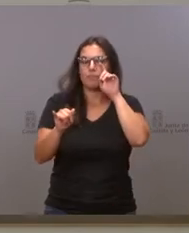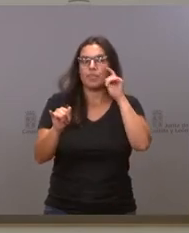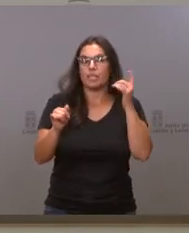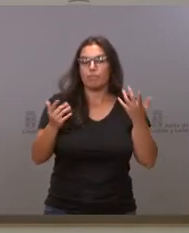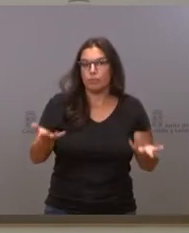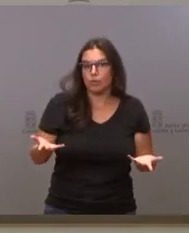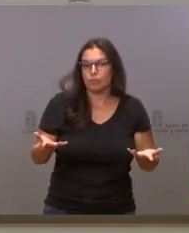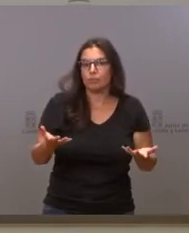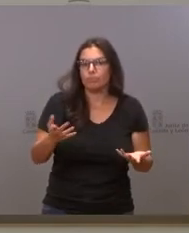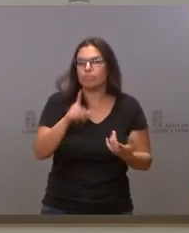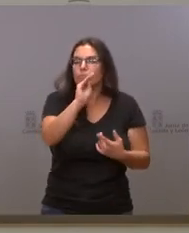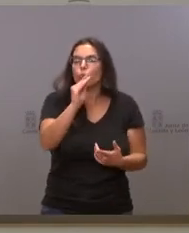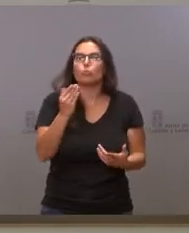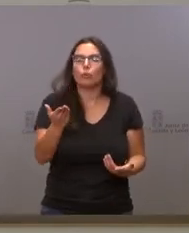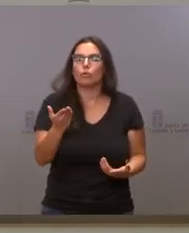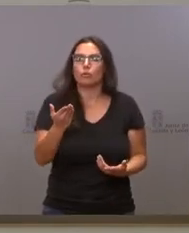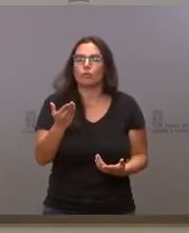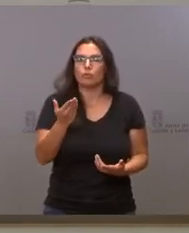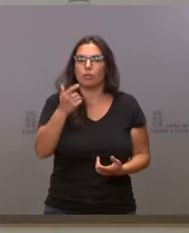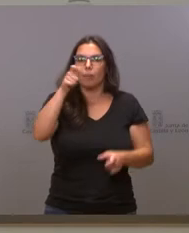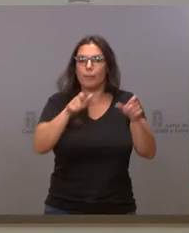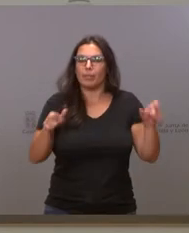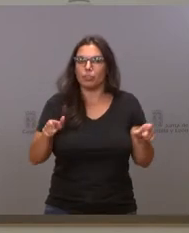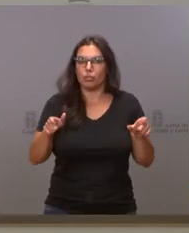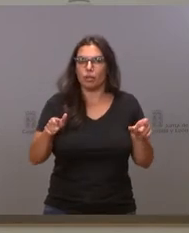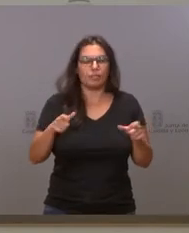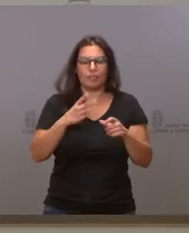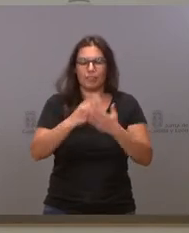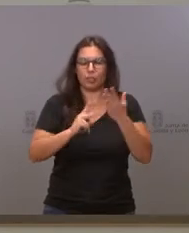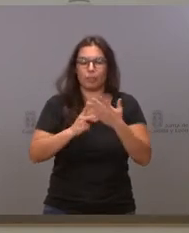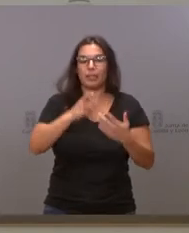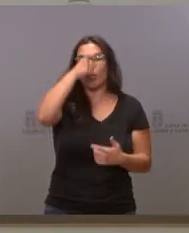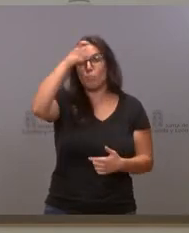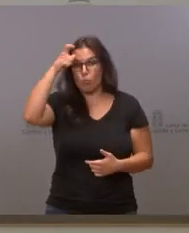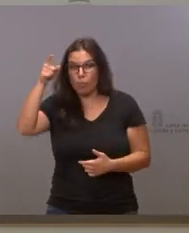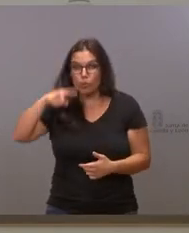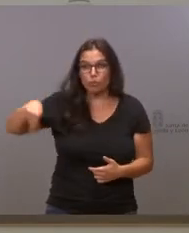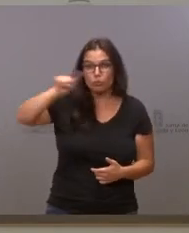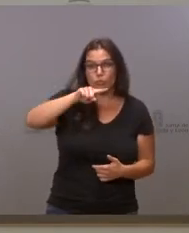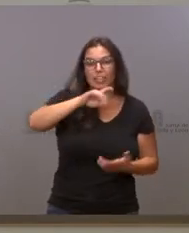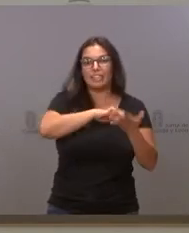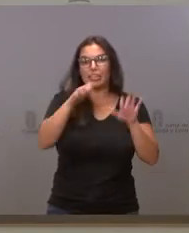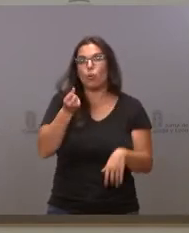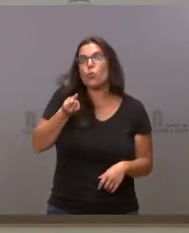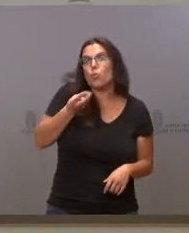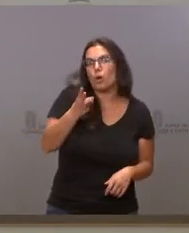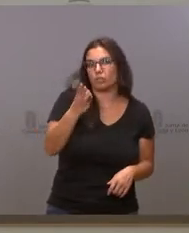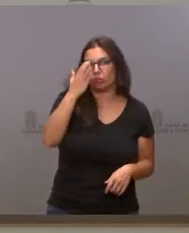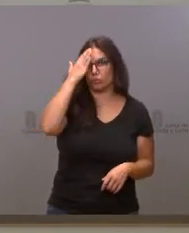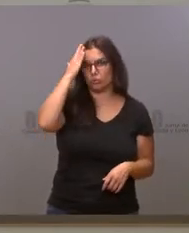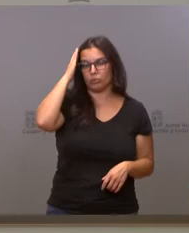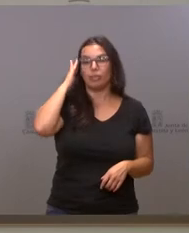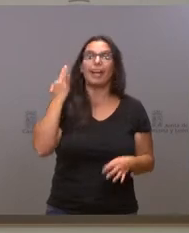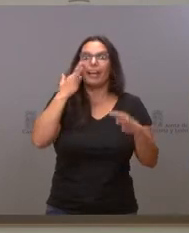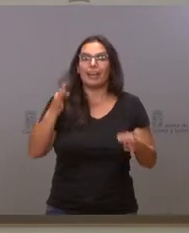Y la pregunta sería cuántas localidades de Castilla y León, de estas de menos de 50 habitantes, tienen problemas reales de